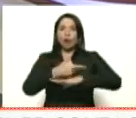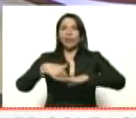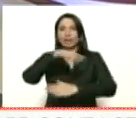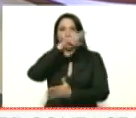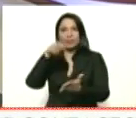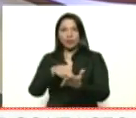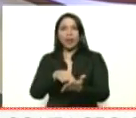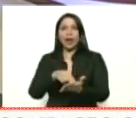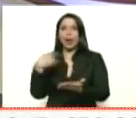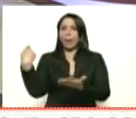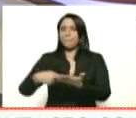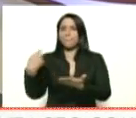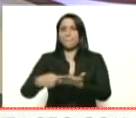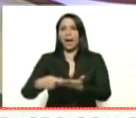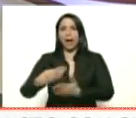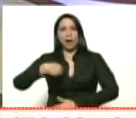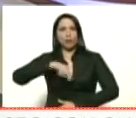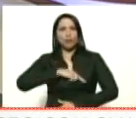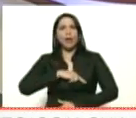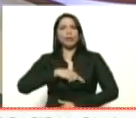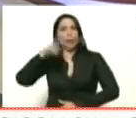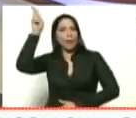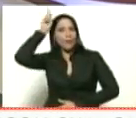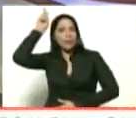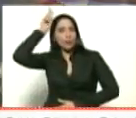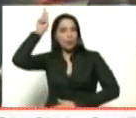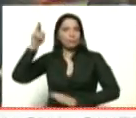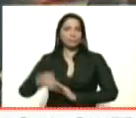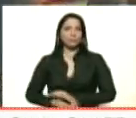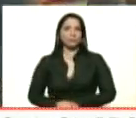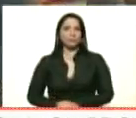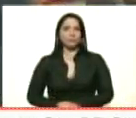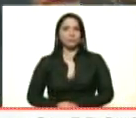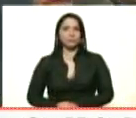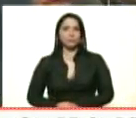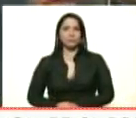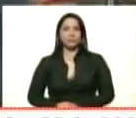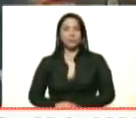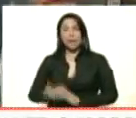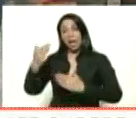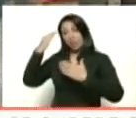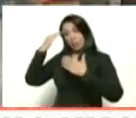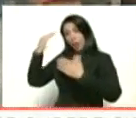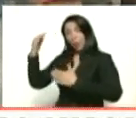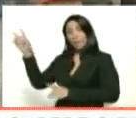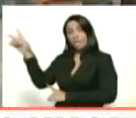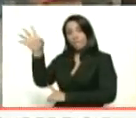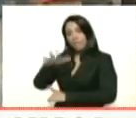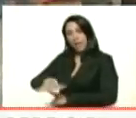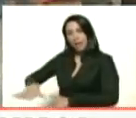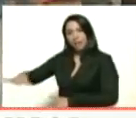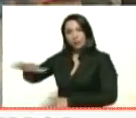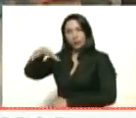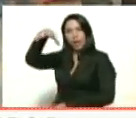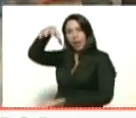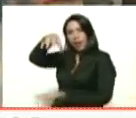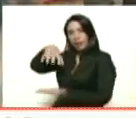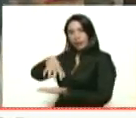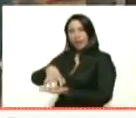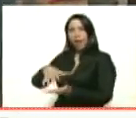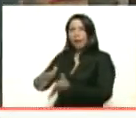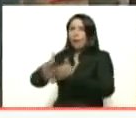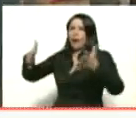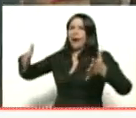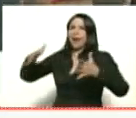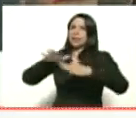histórica con nuestras raíces. Veamos. Bien, un saludo a Venezuela desde aquí, desde la Gran